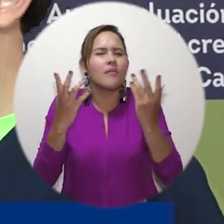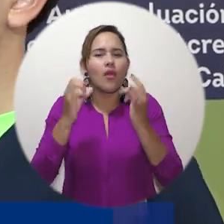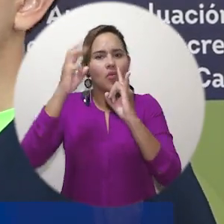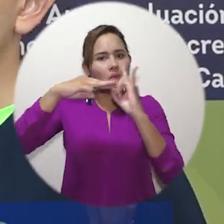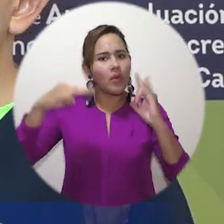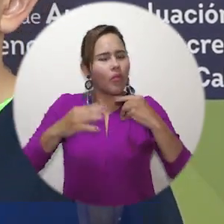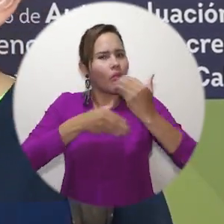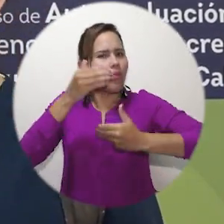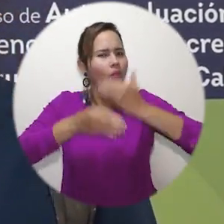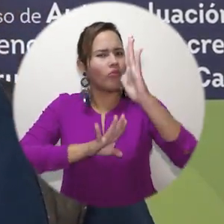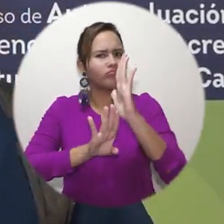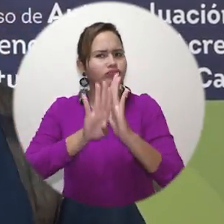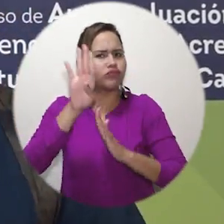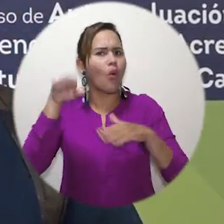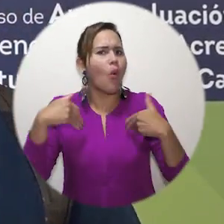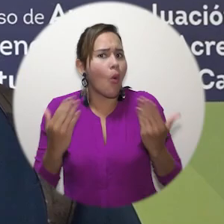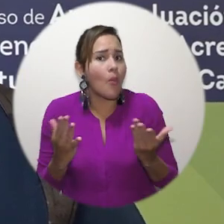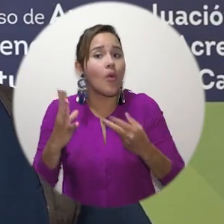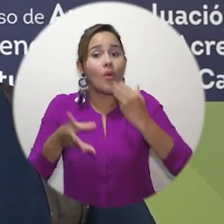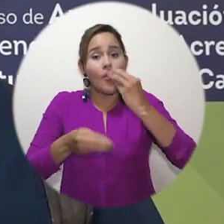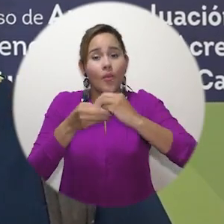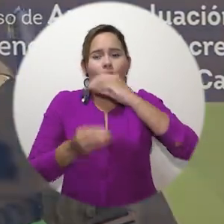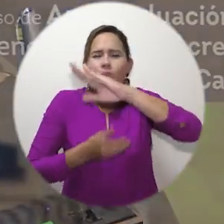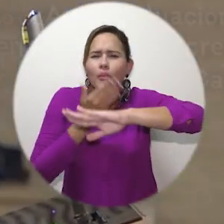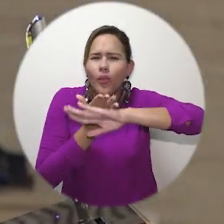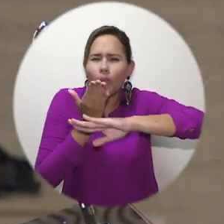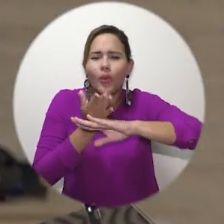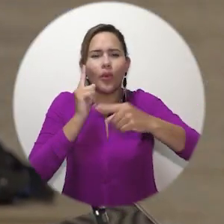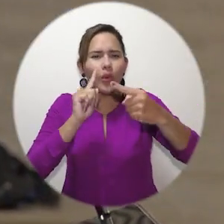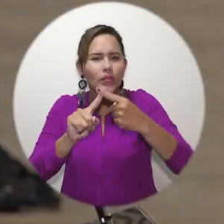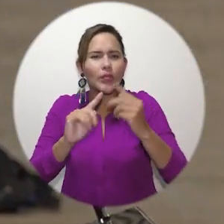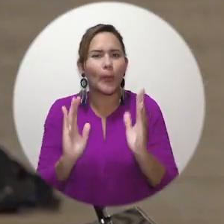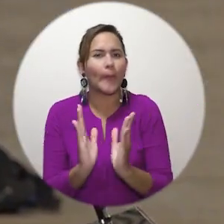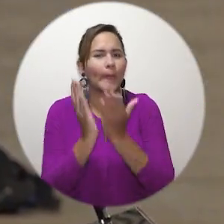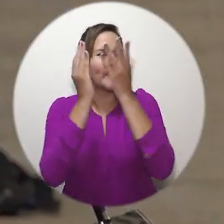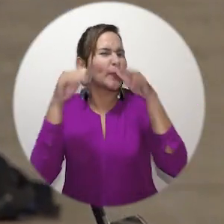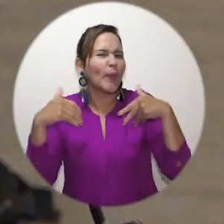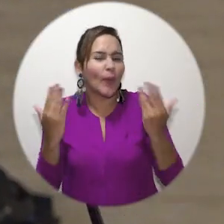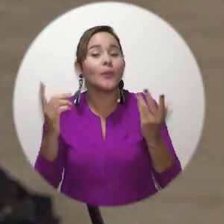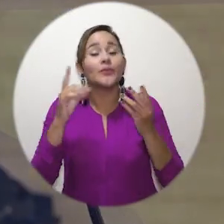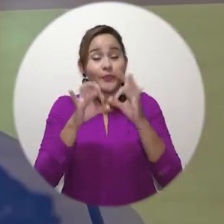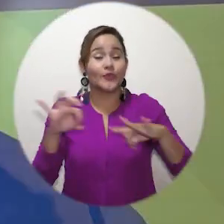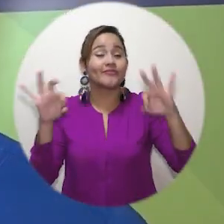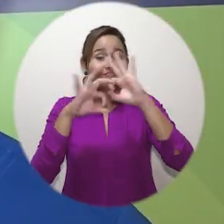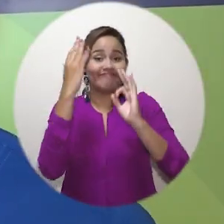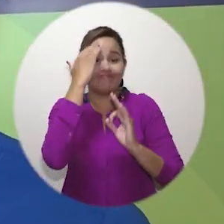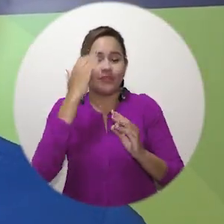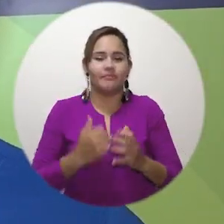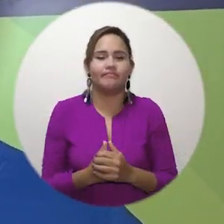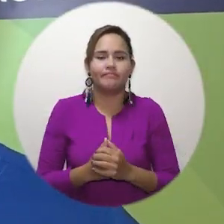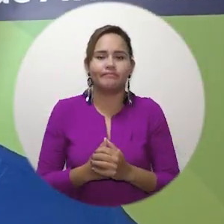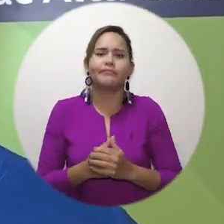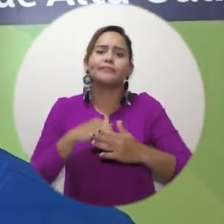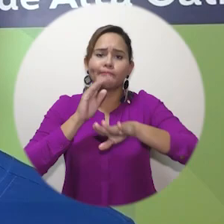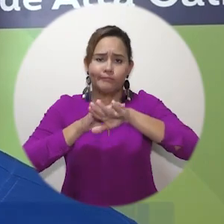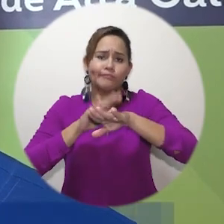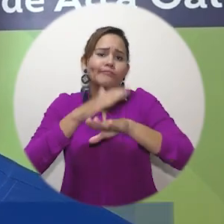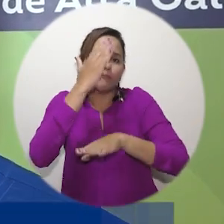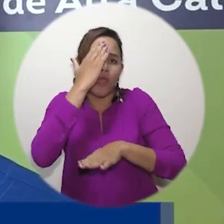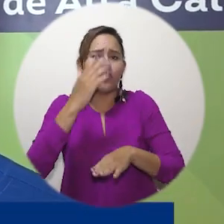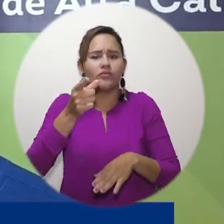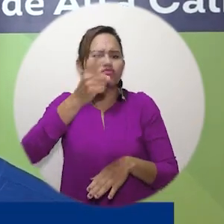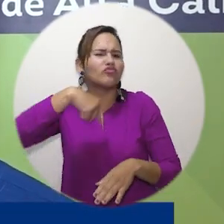cómo ha ido avanzando nuestra universidad, cuáles son las propuestas que se tienen para seguir avanzando. Todos somos universidad,